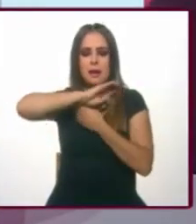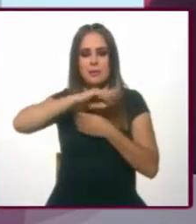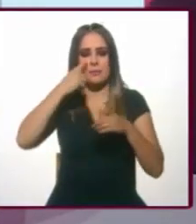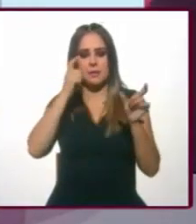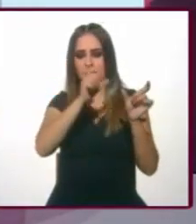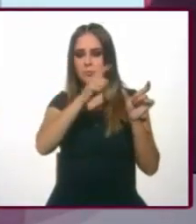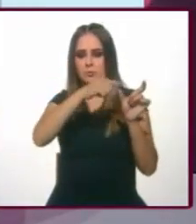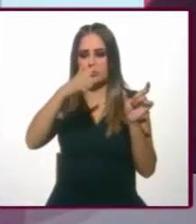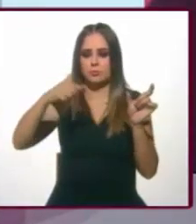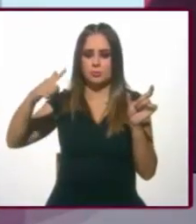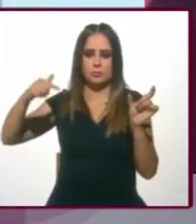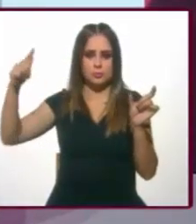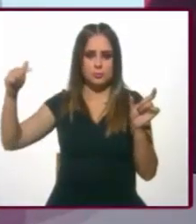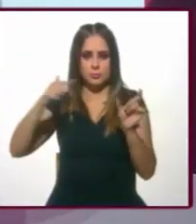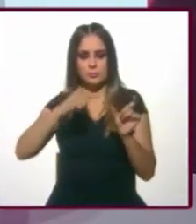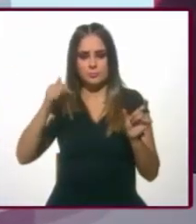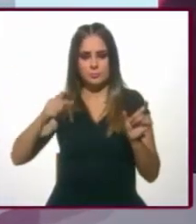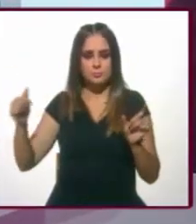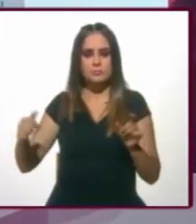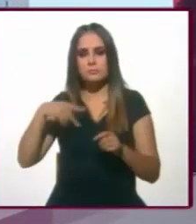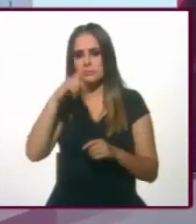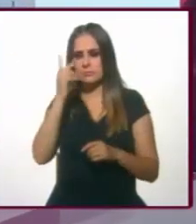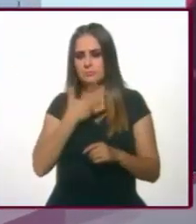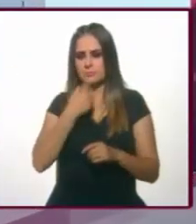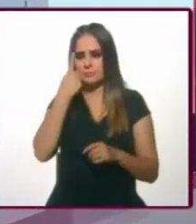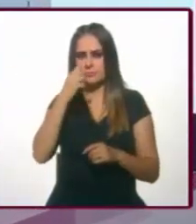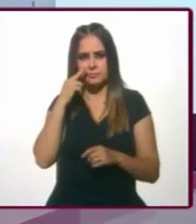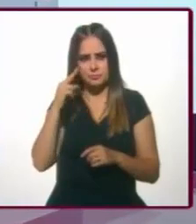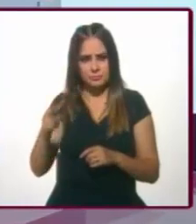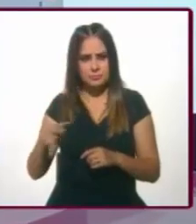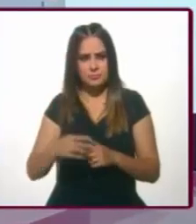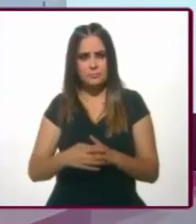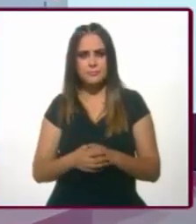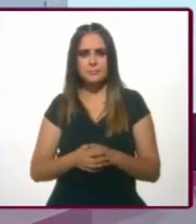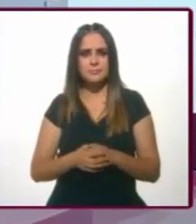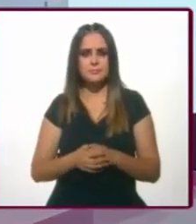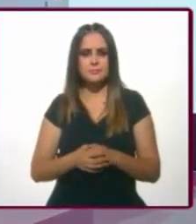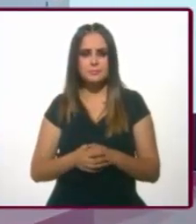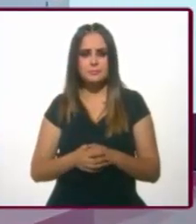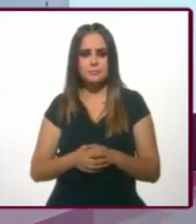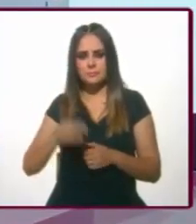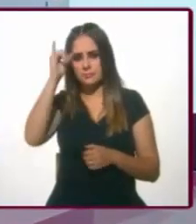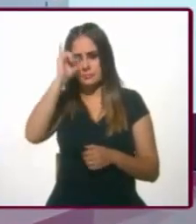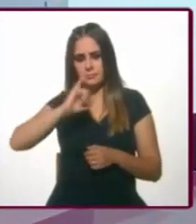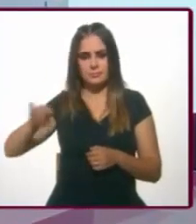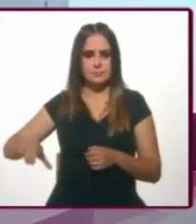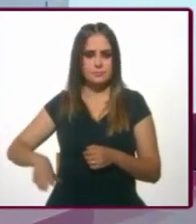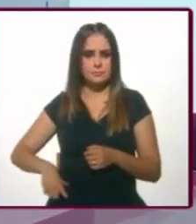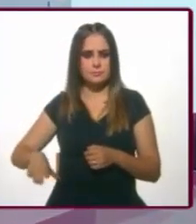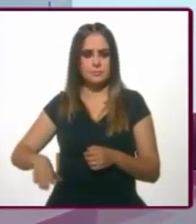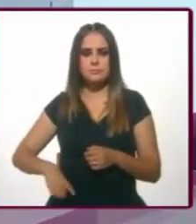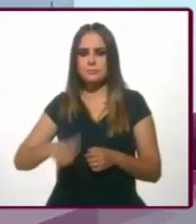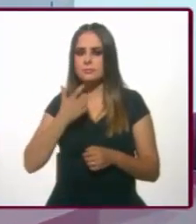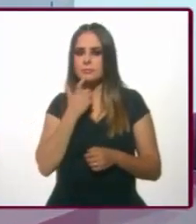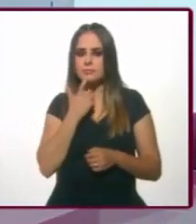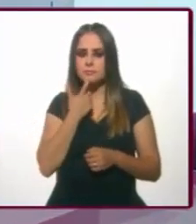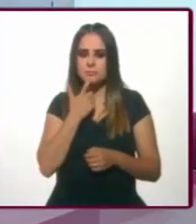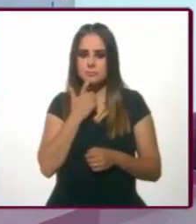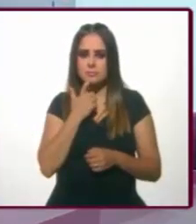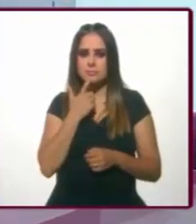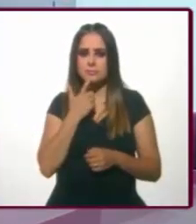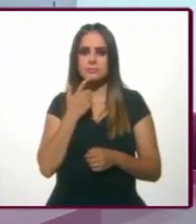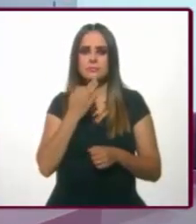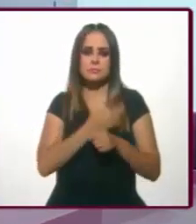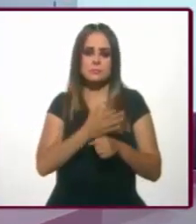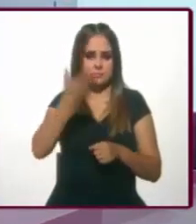Un primer dato a observar, Lupita, es que el jefe de gobierno, Andrés Manuel López Obrador, hoy